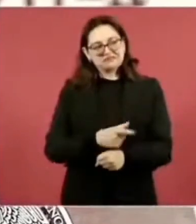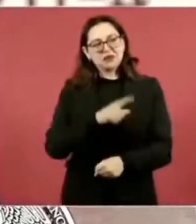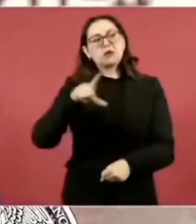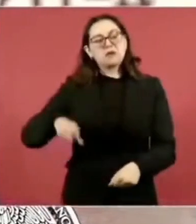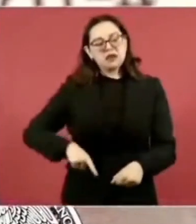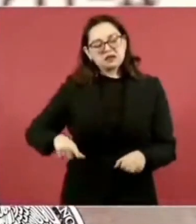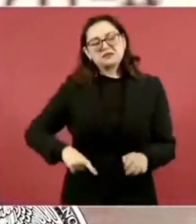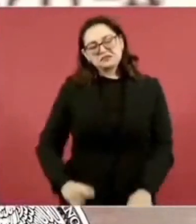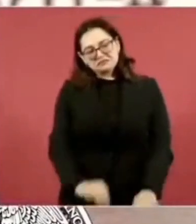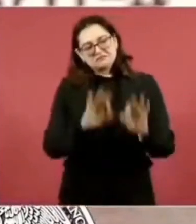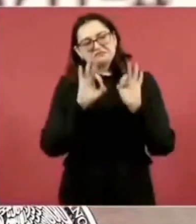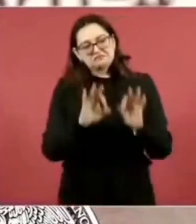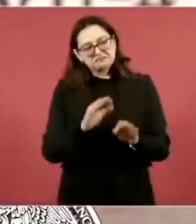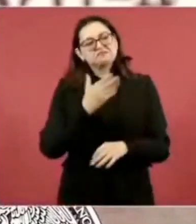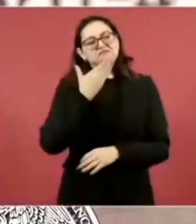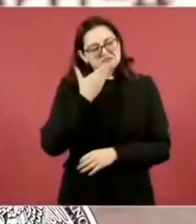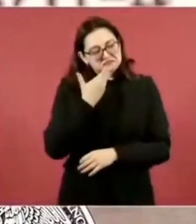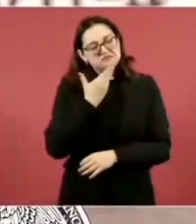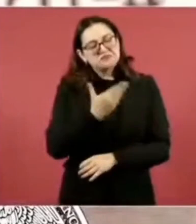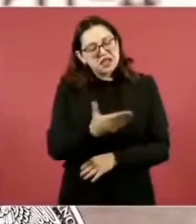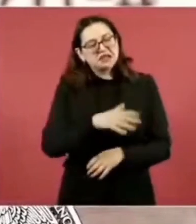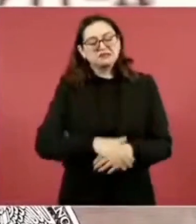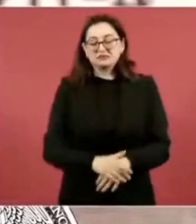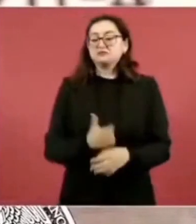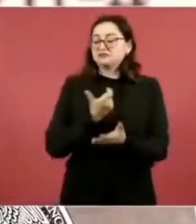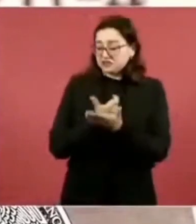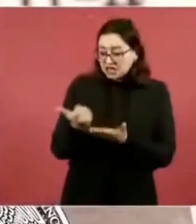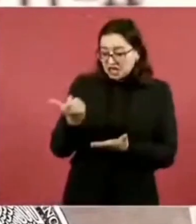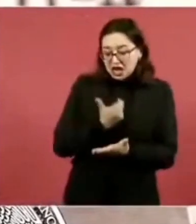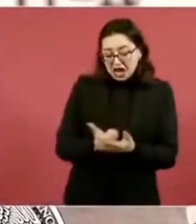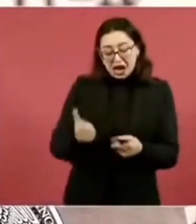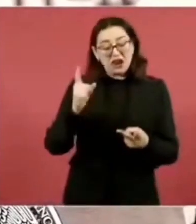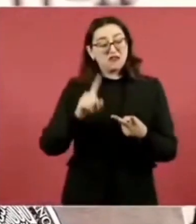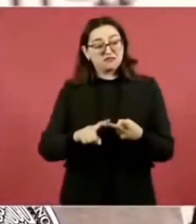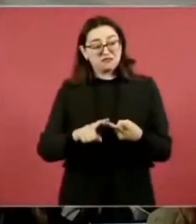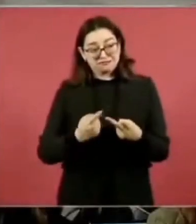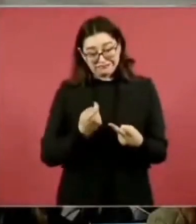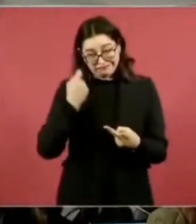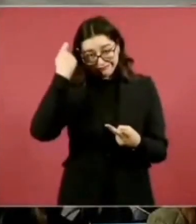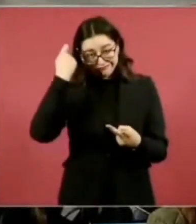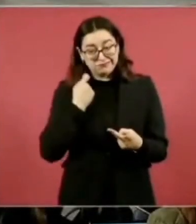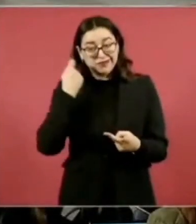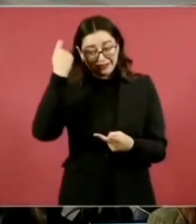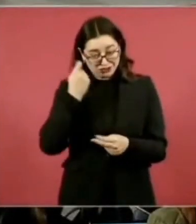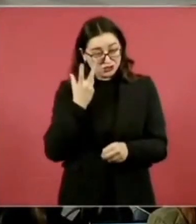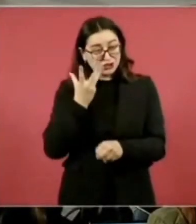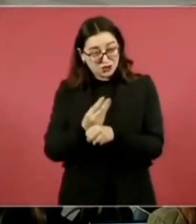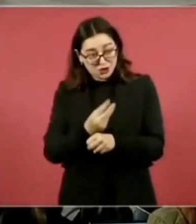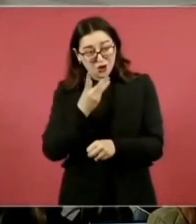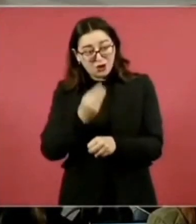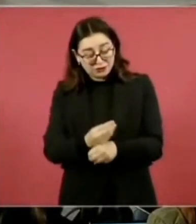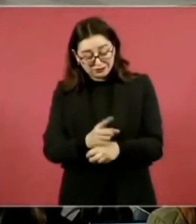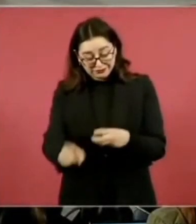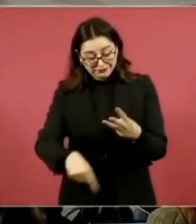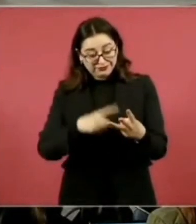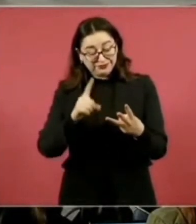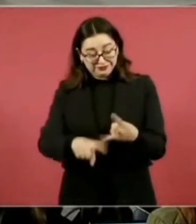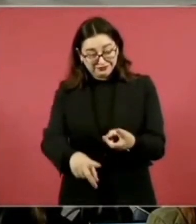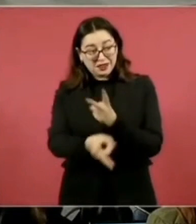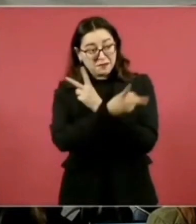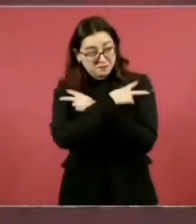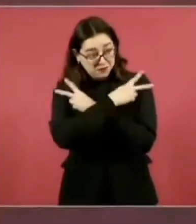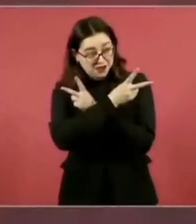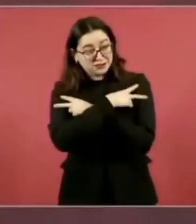hablamos de las mejoras en pensiones, hablamos de vacaciones, hablamos de que se terminó con el outsourcing.